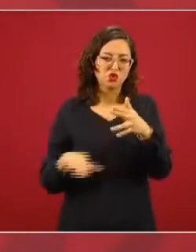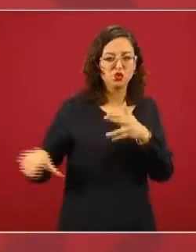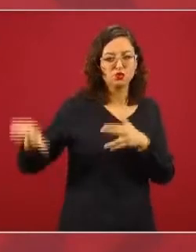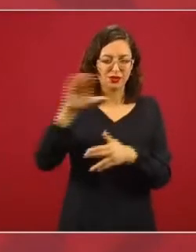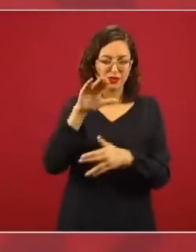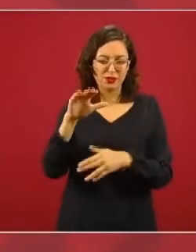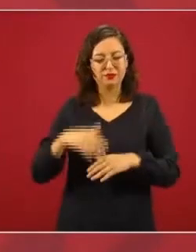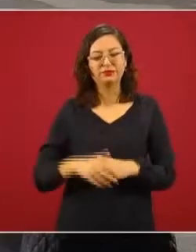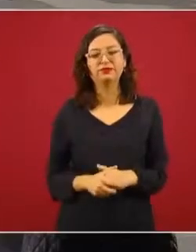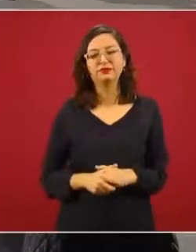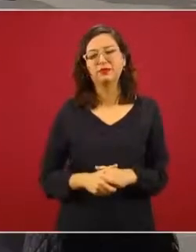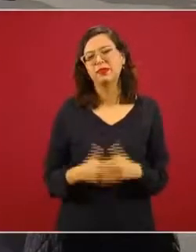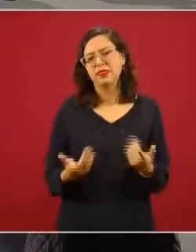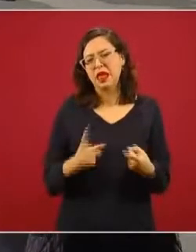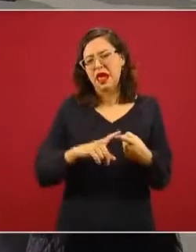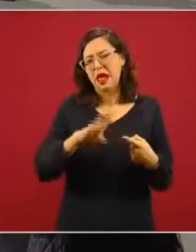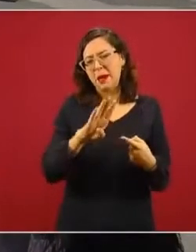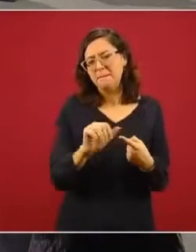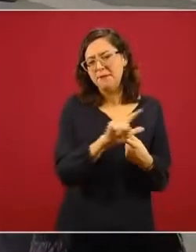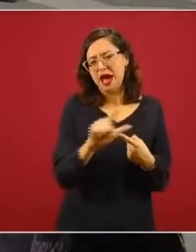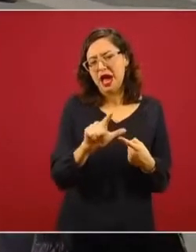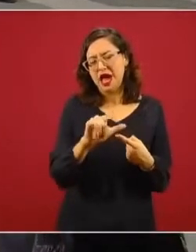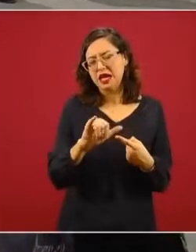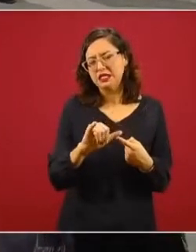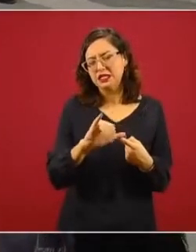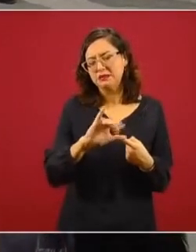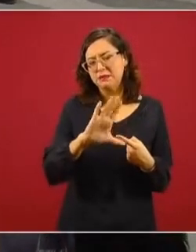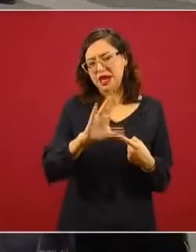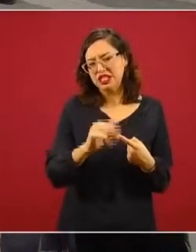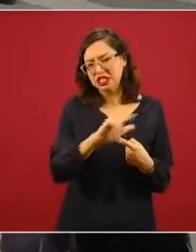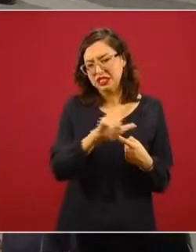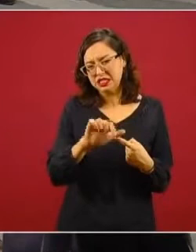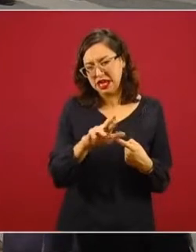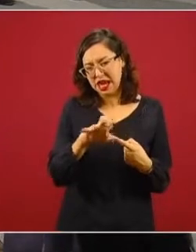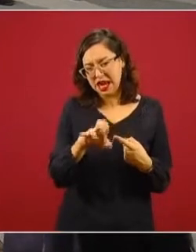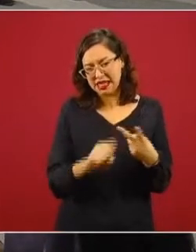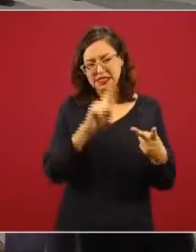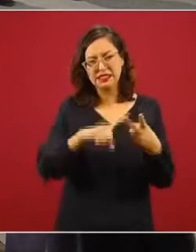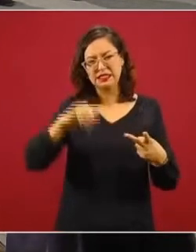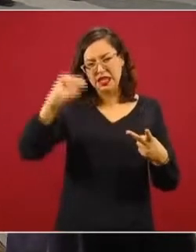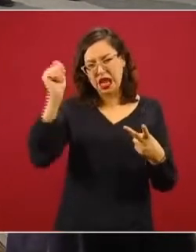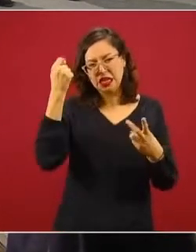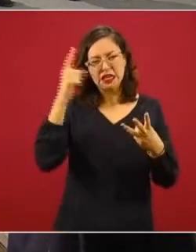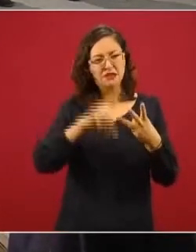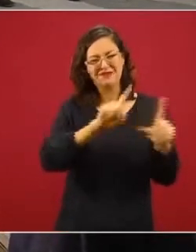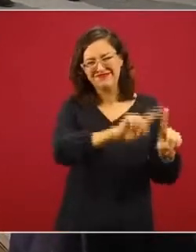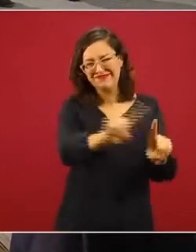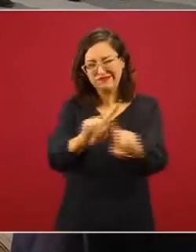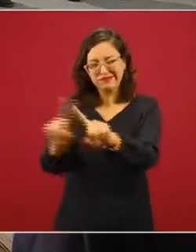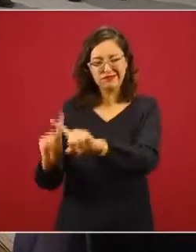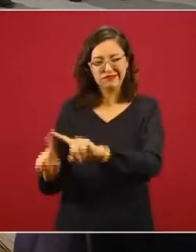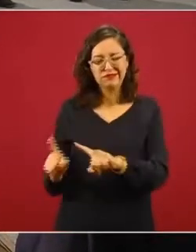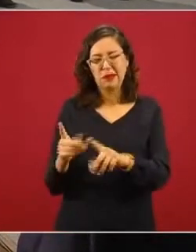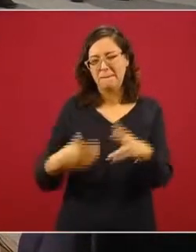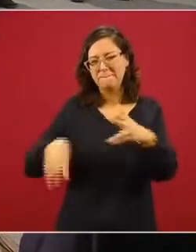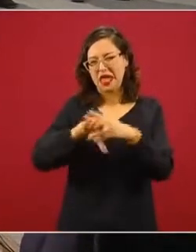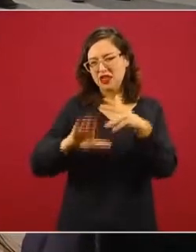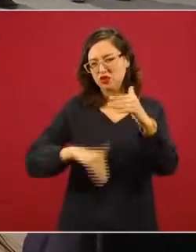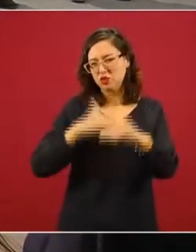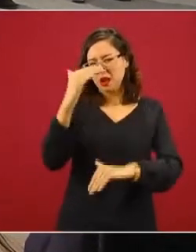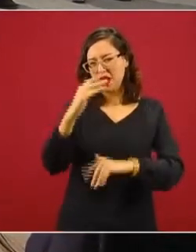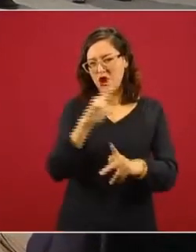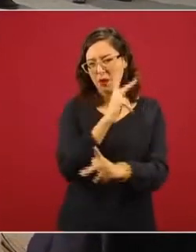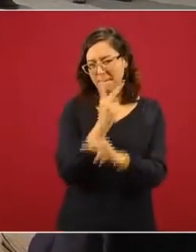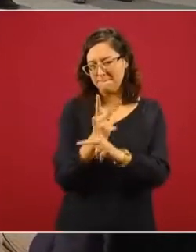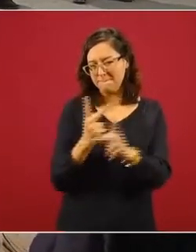colegios de bachilleres, escuelas técnicas, en fin, todos los estudiantes del